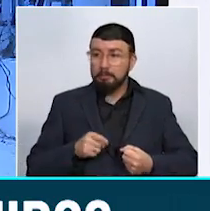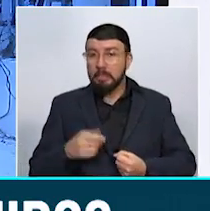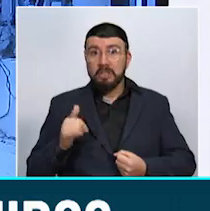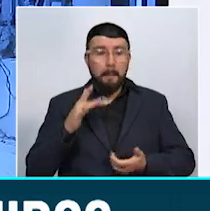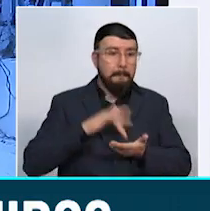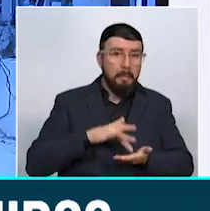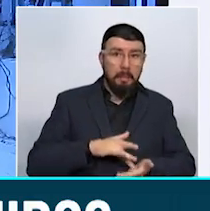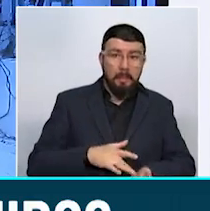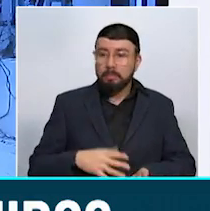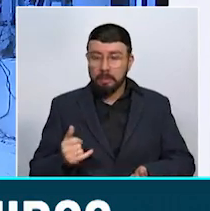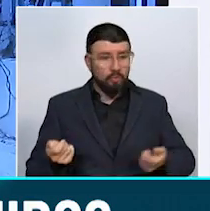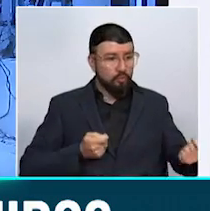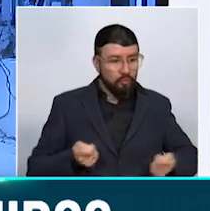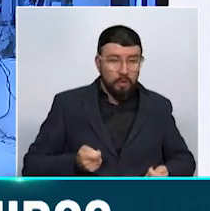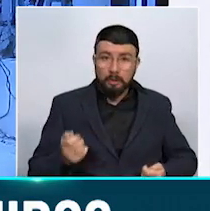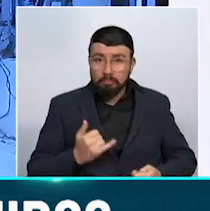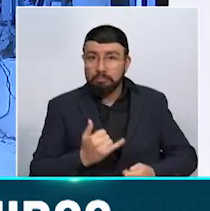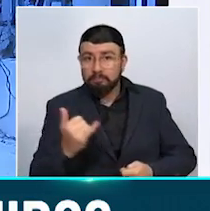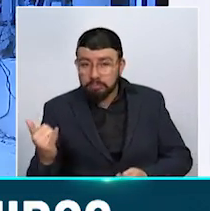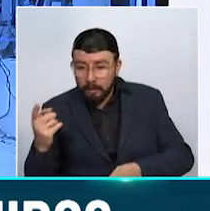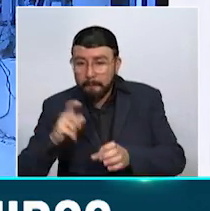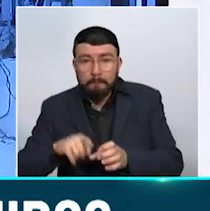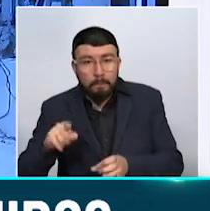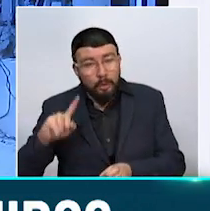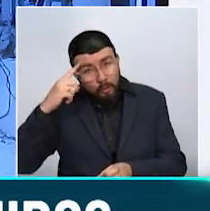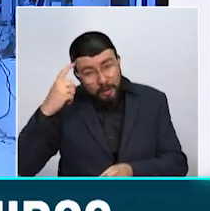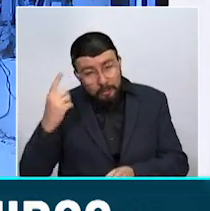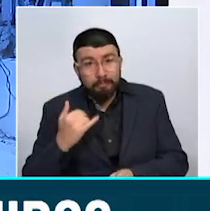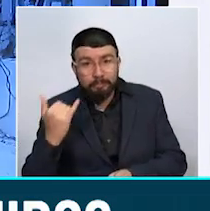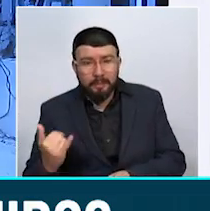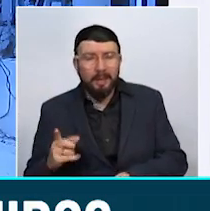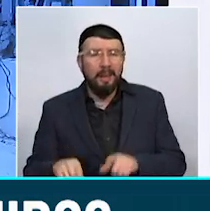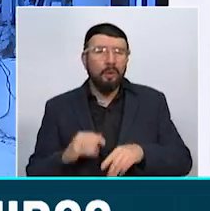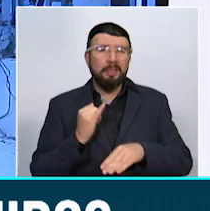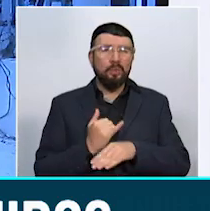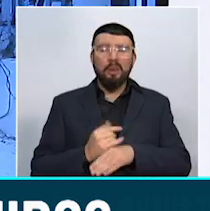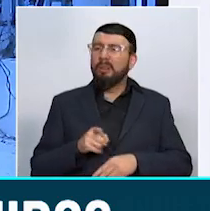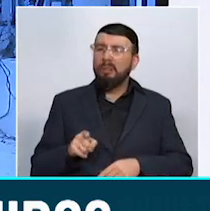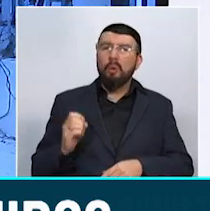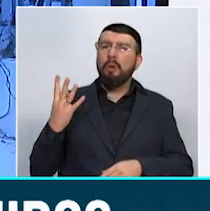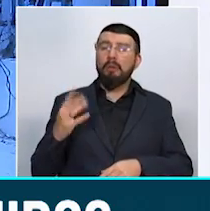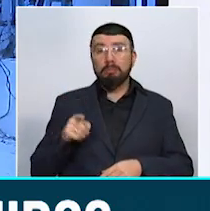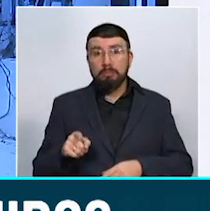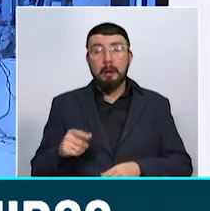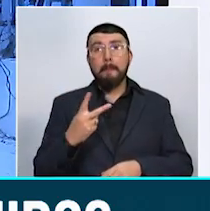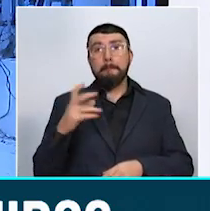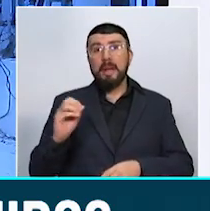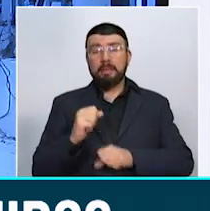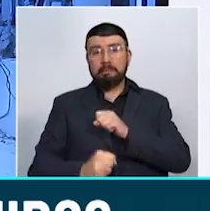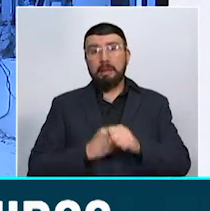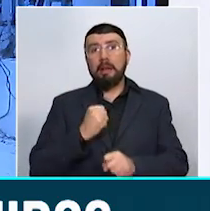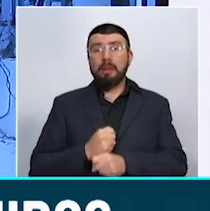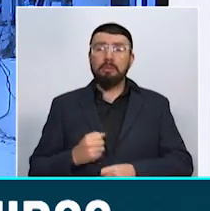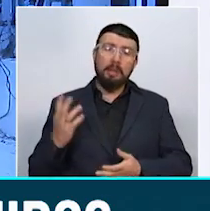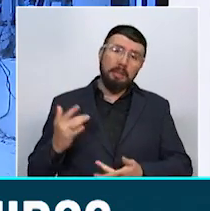directamente por funcionarios y contratistas de la gobernación, hay instituciones que llevan, escuchen bien, más de 20 años esperando